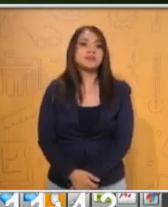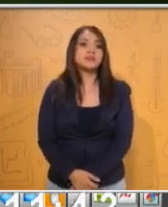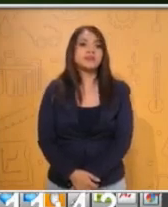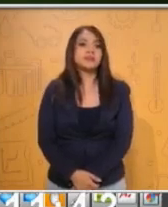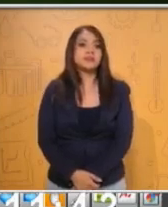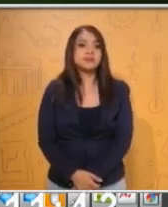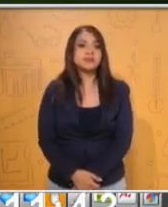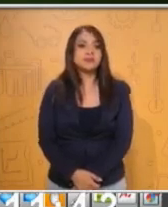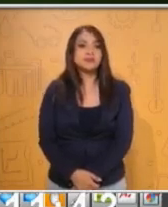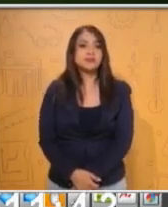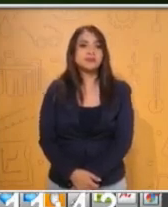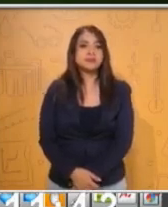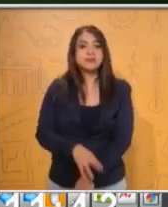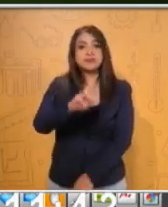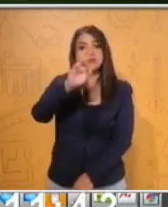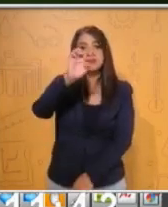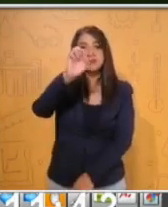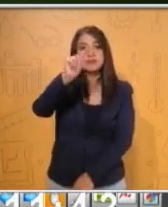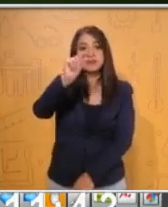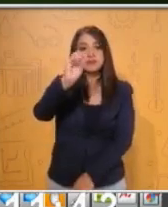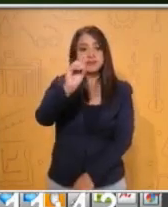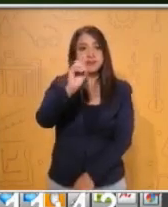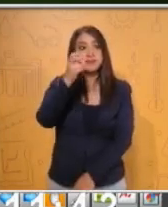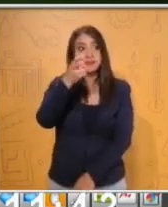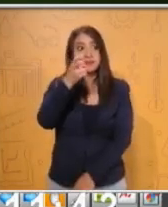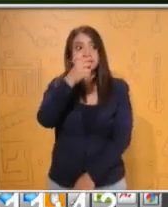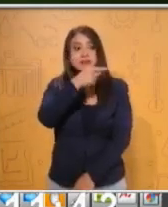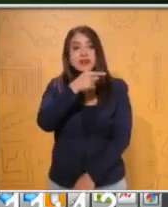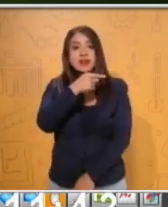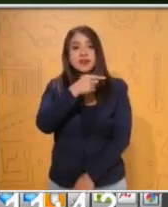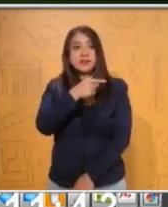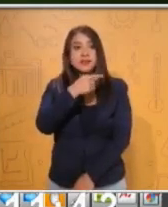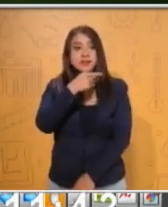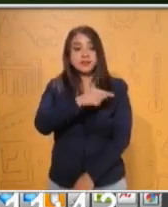nuestros compañeritos que no adivinaron la respuesta.